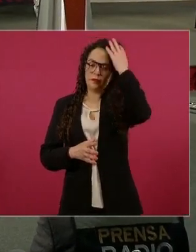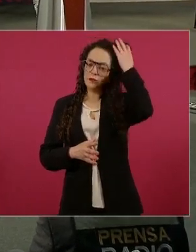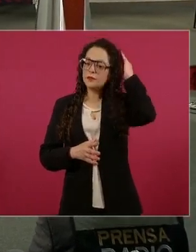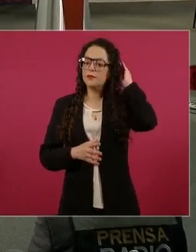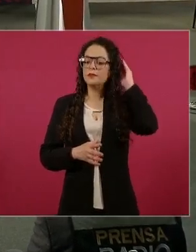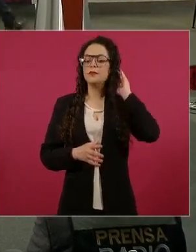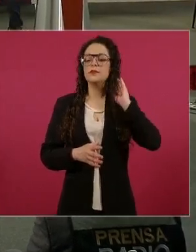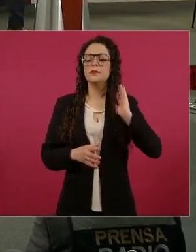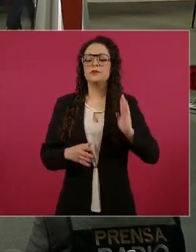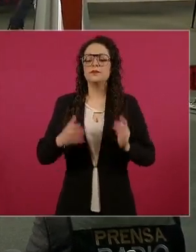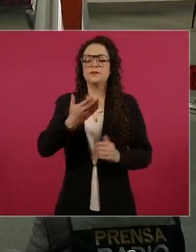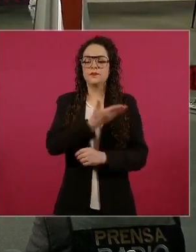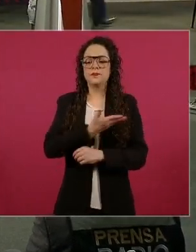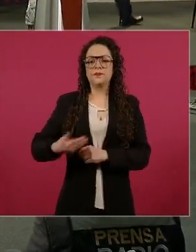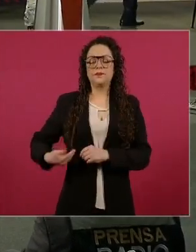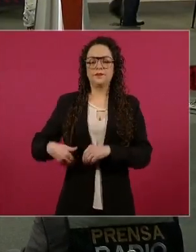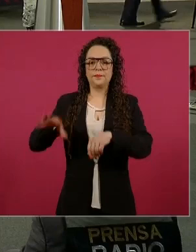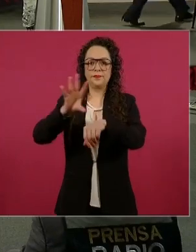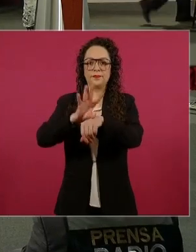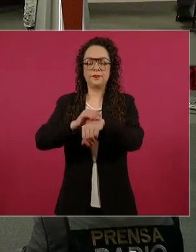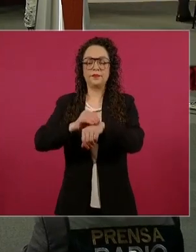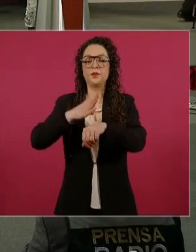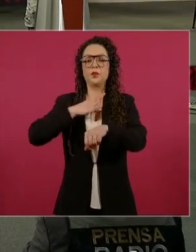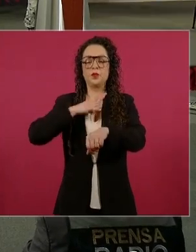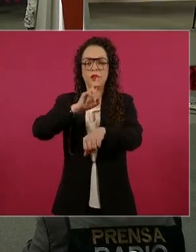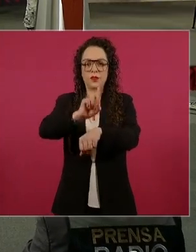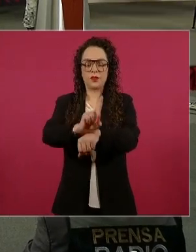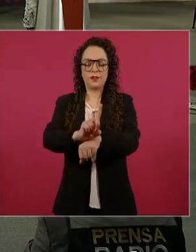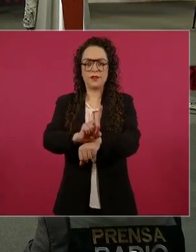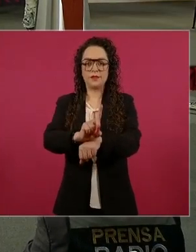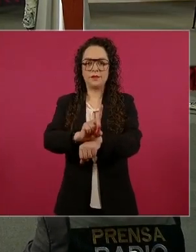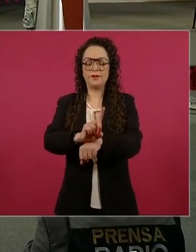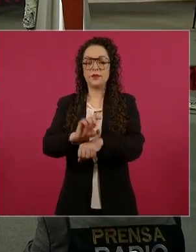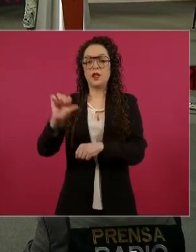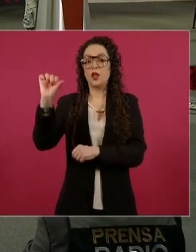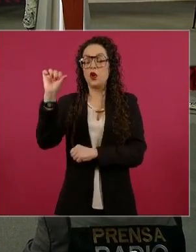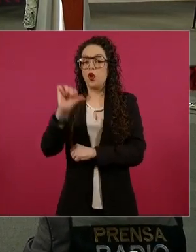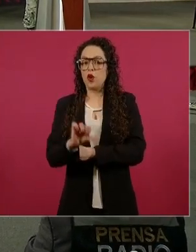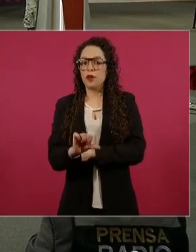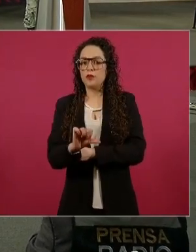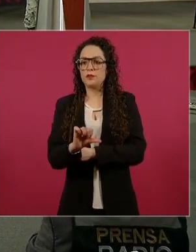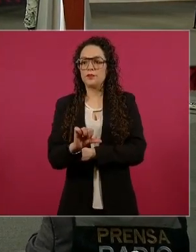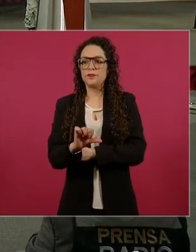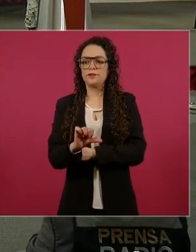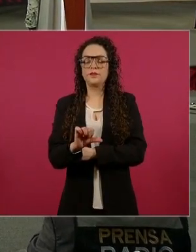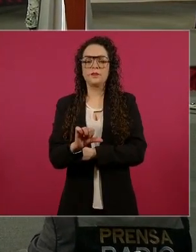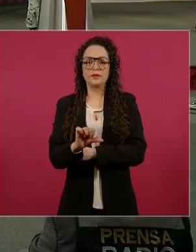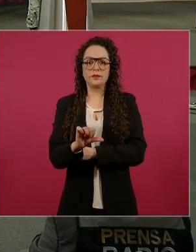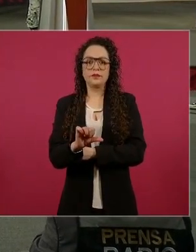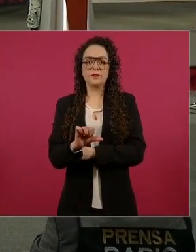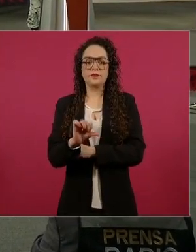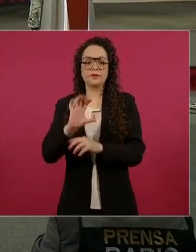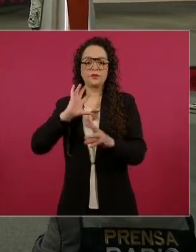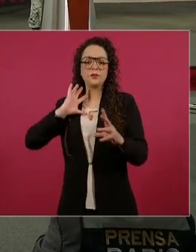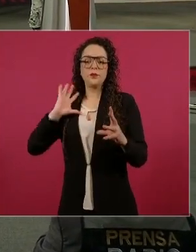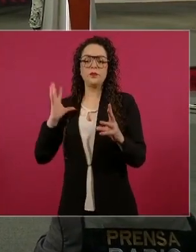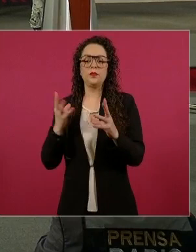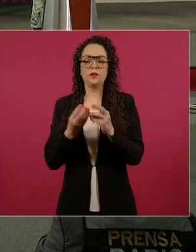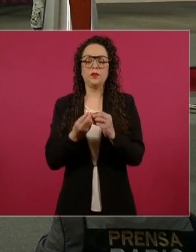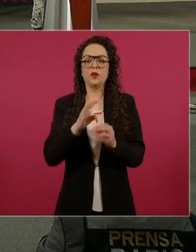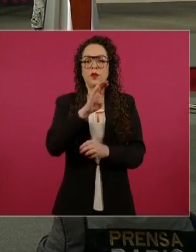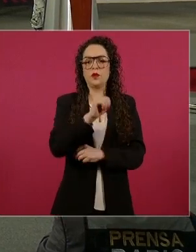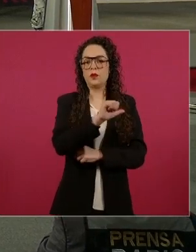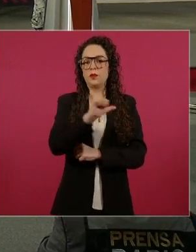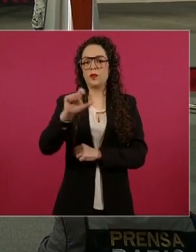Con su permiso, señor presidente. Buenos días. El día de hoy se informa el informe de Ciudad Conjunto del periodo del 9 al